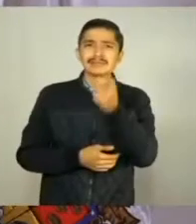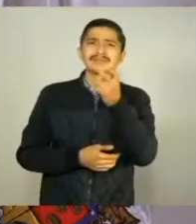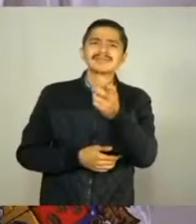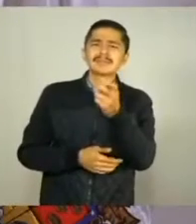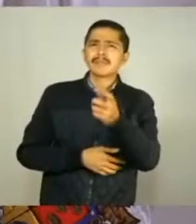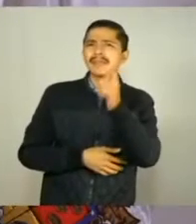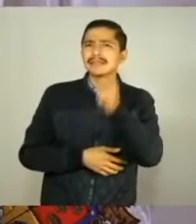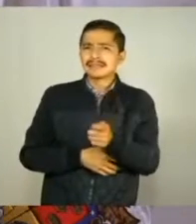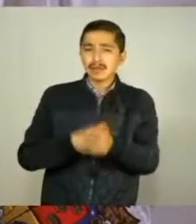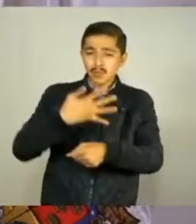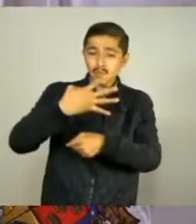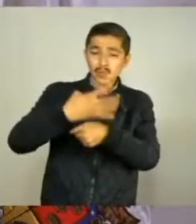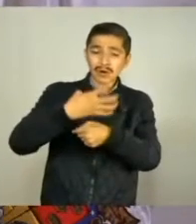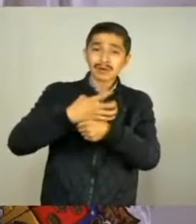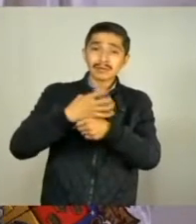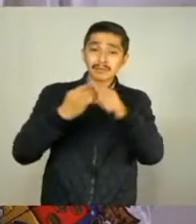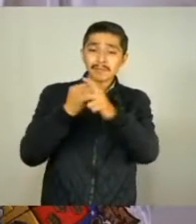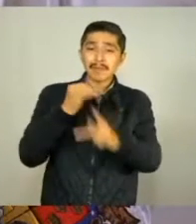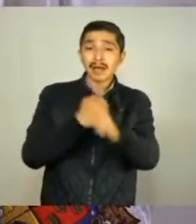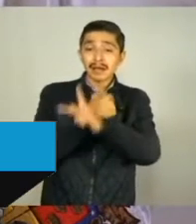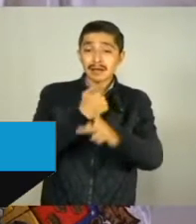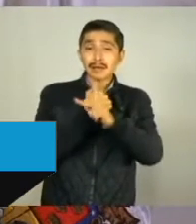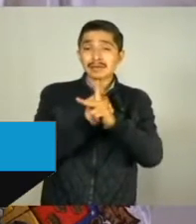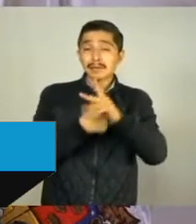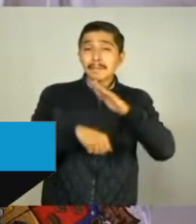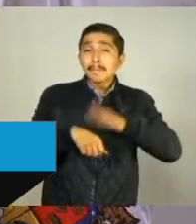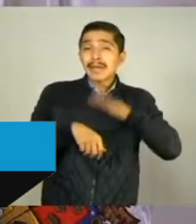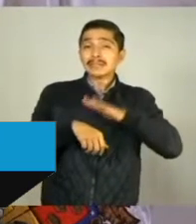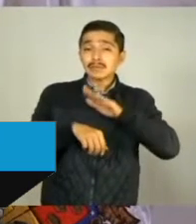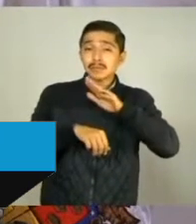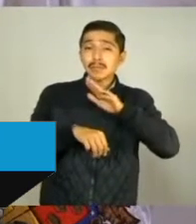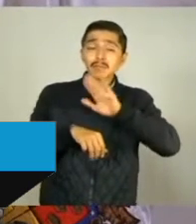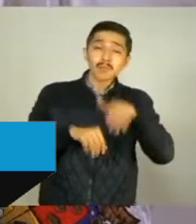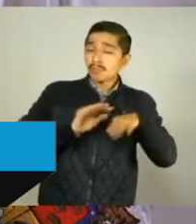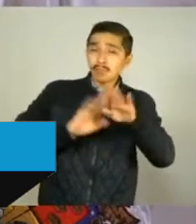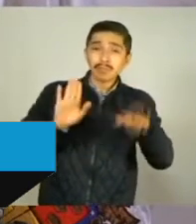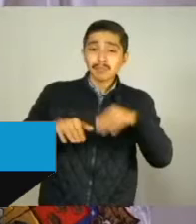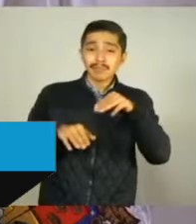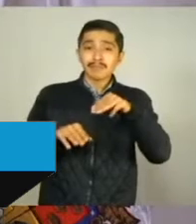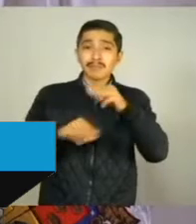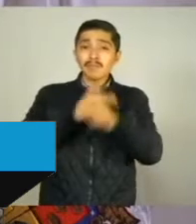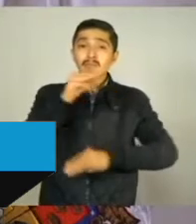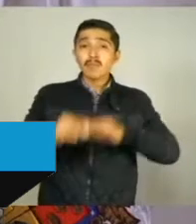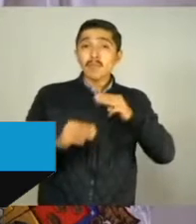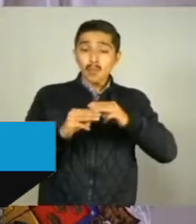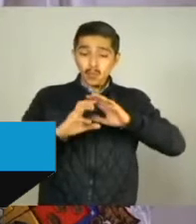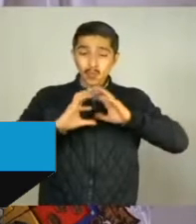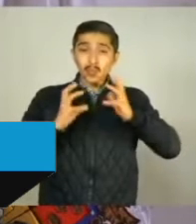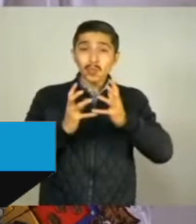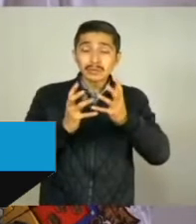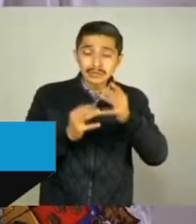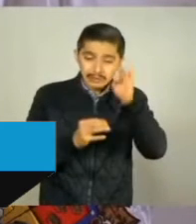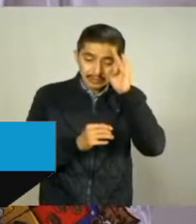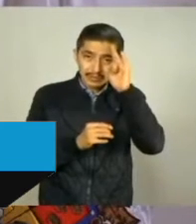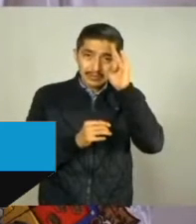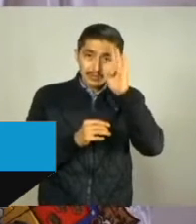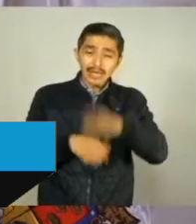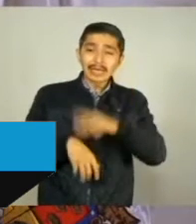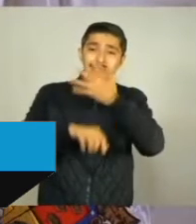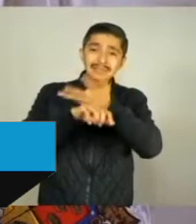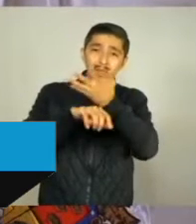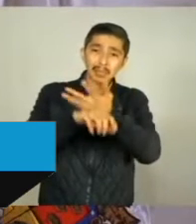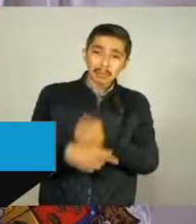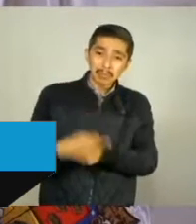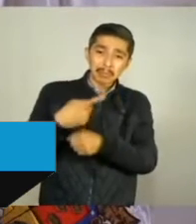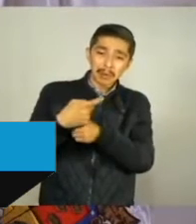decreto con un paquete de medidas para enfrentar esta segunda fase de la nueva convivencia que